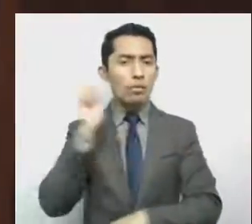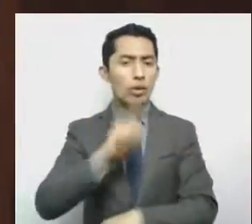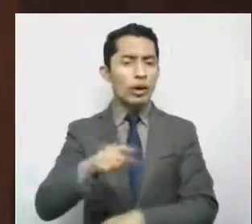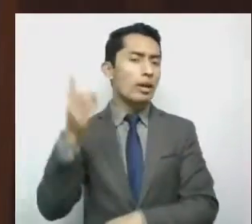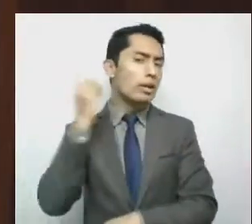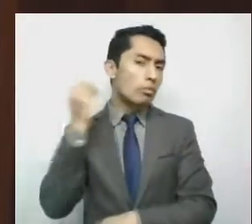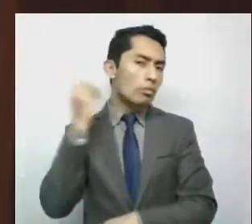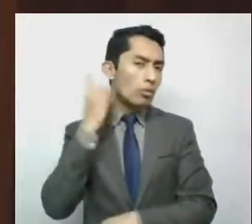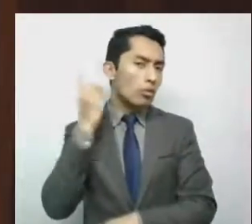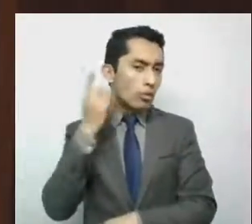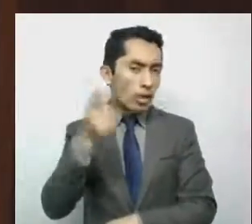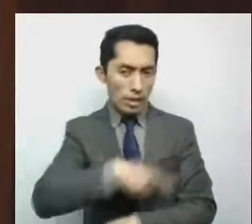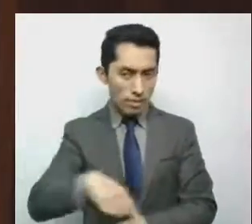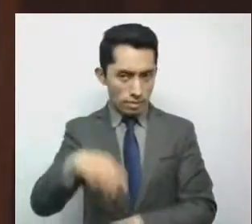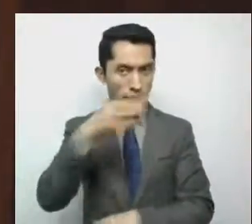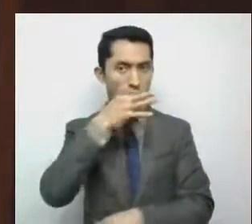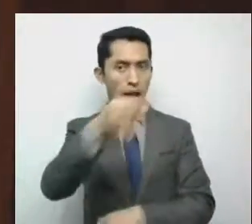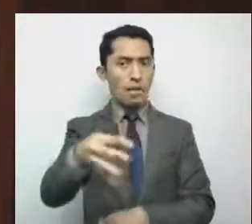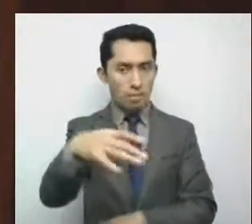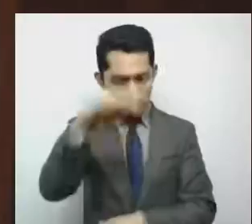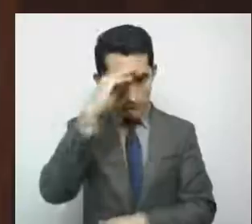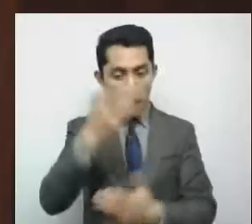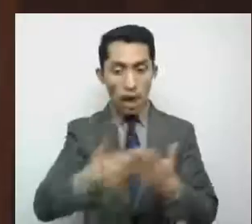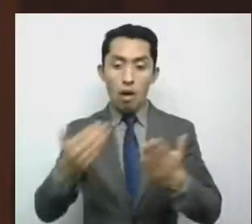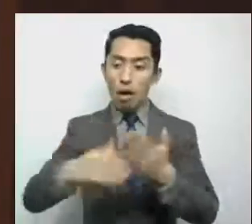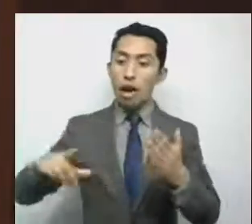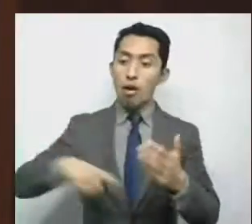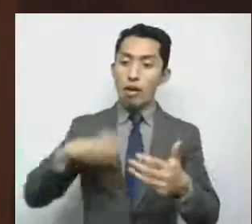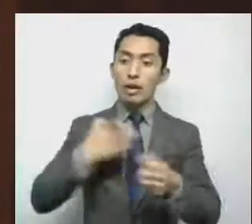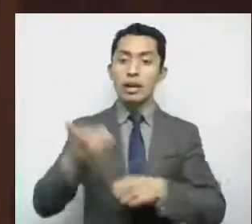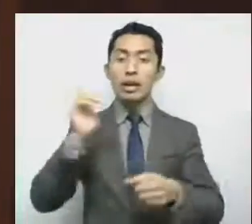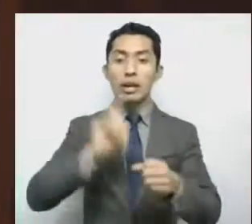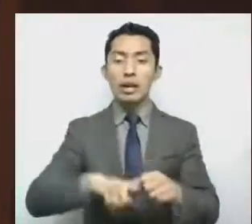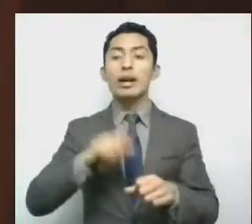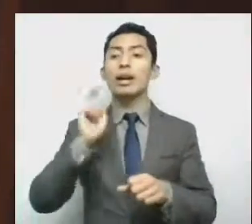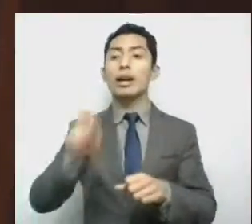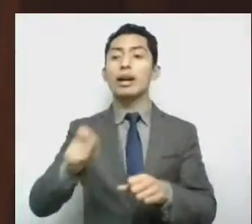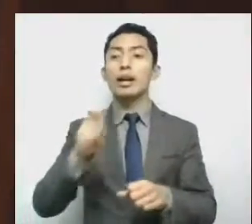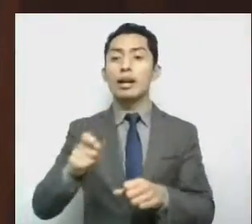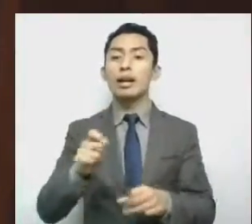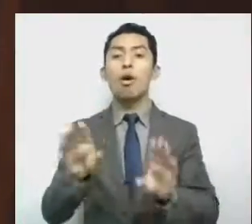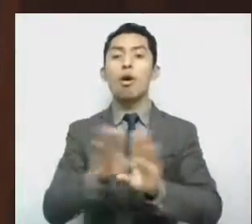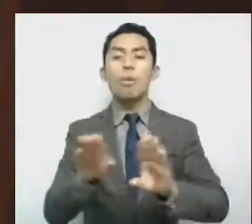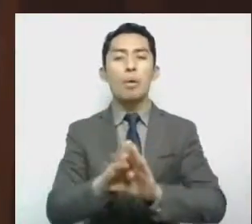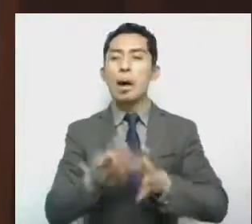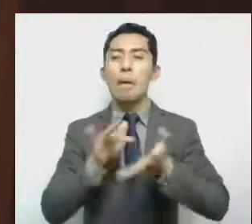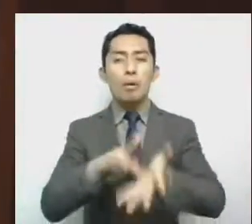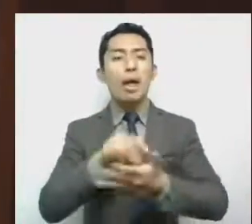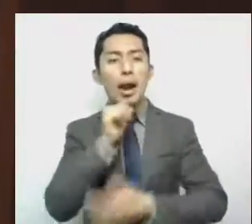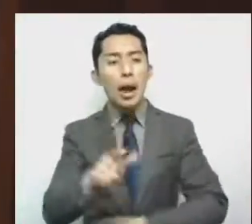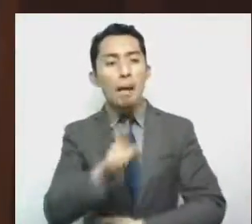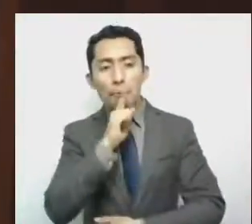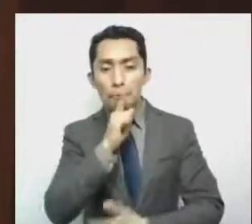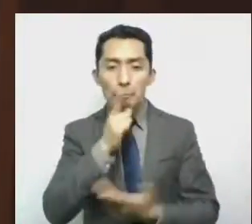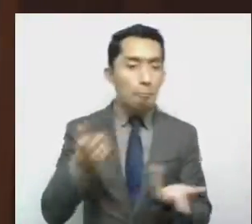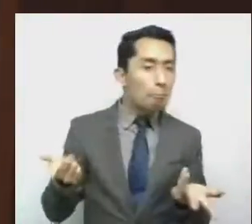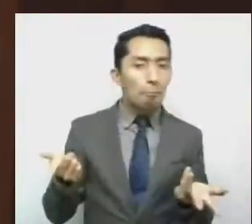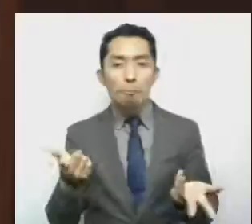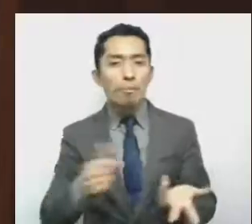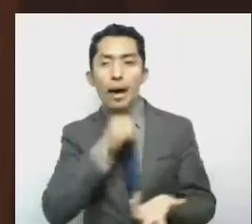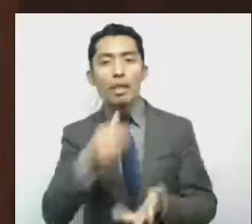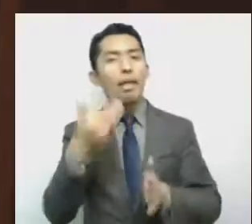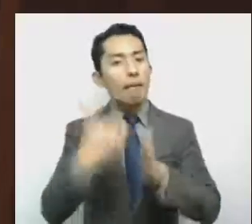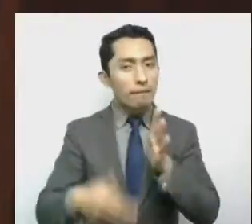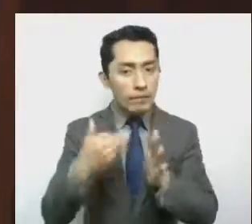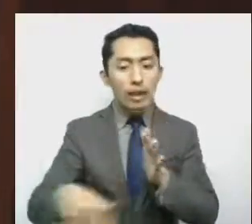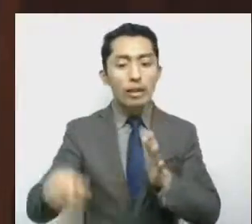perdamos de vista que el actual gobierno estatal ha sido un gobierno ausente, que no ha estado a la altura de las necesidades de la población